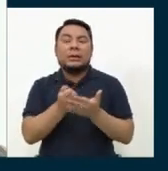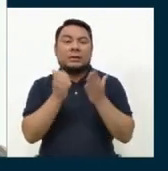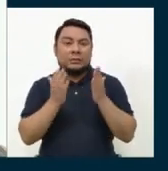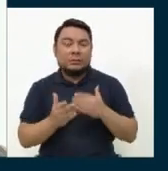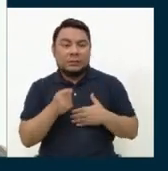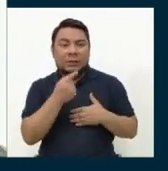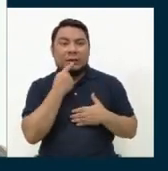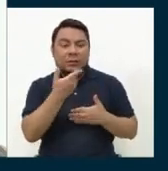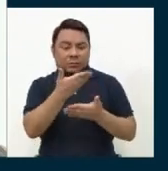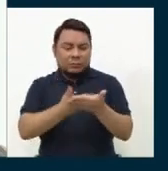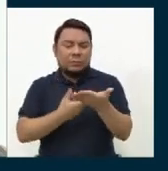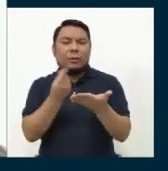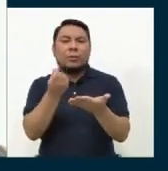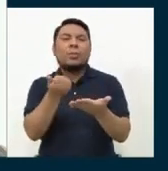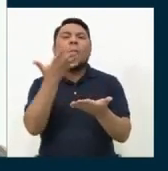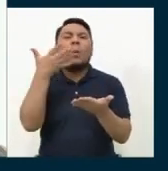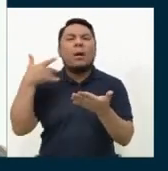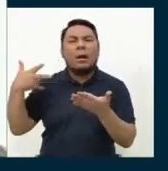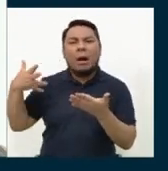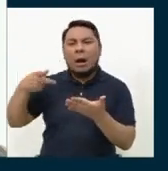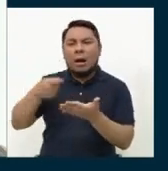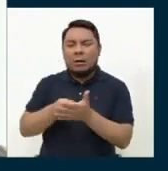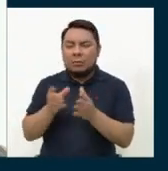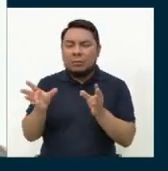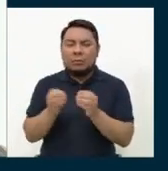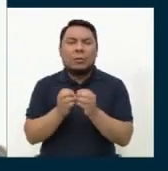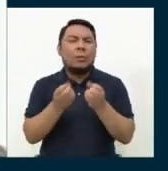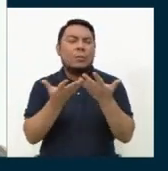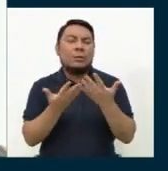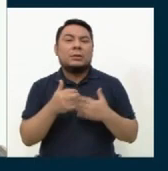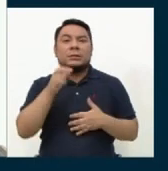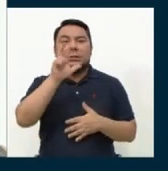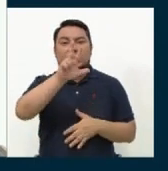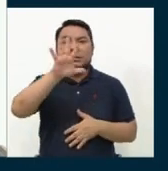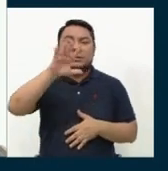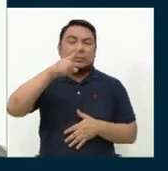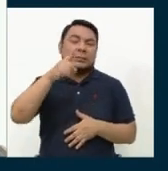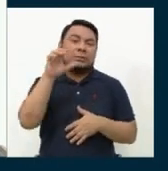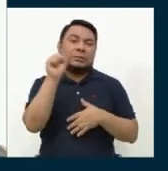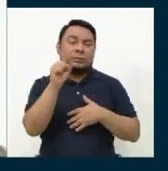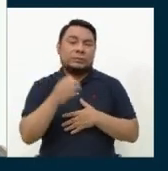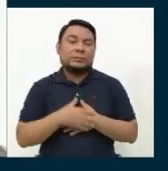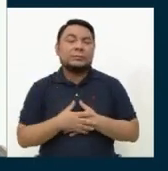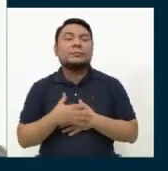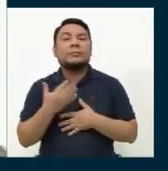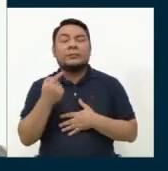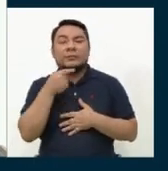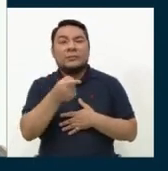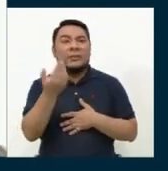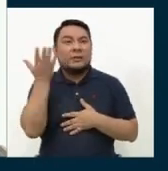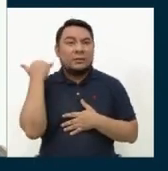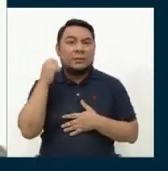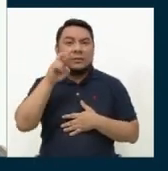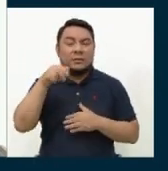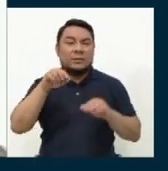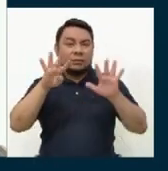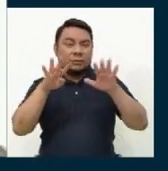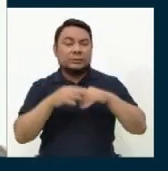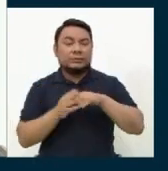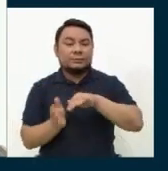según declara tiene un ingreso total de bienes y rentas de 35 mil soles correspondiente al año 2019.